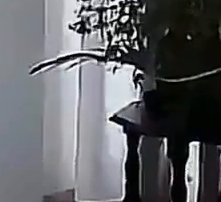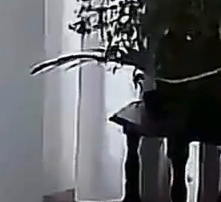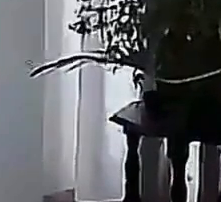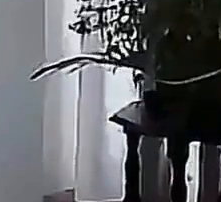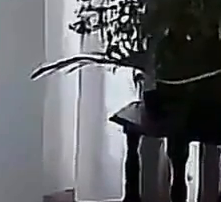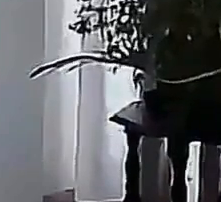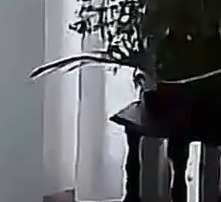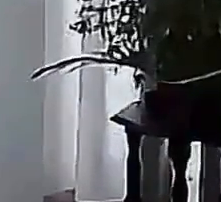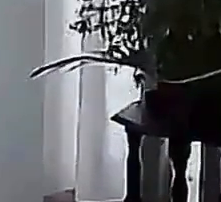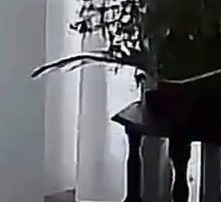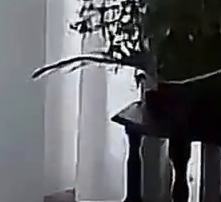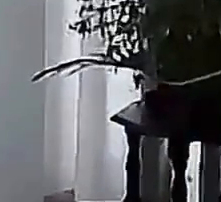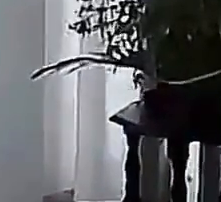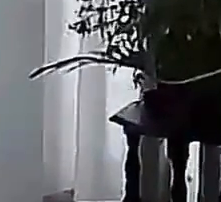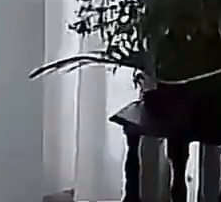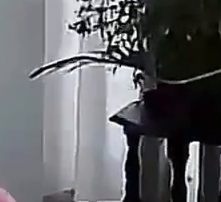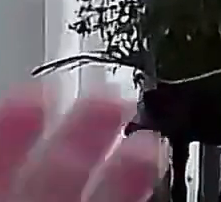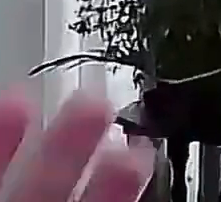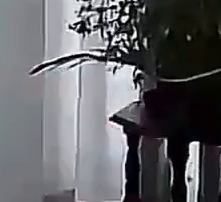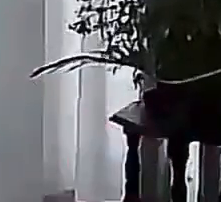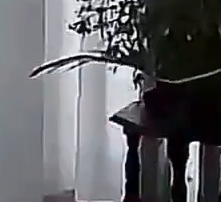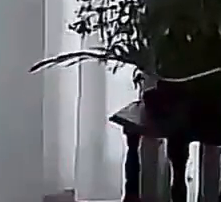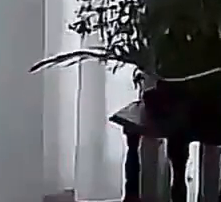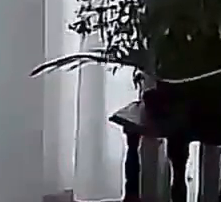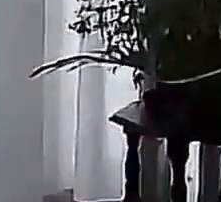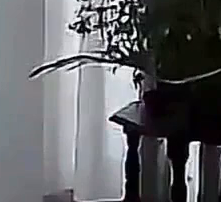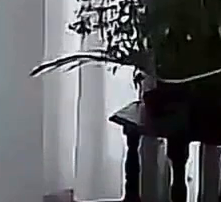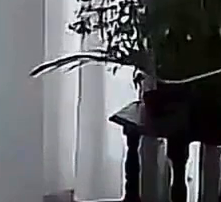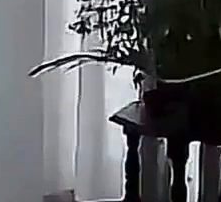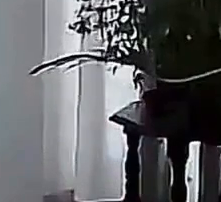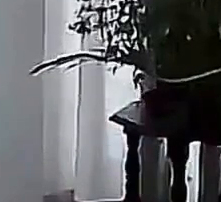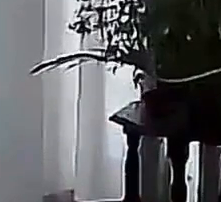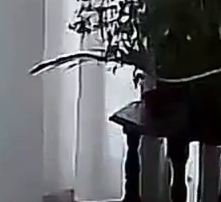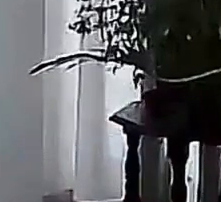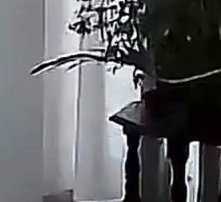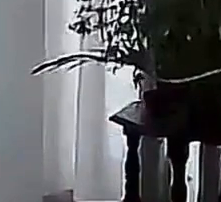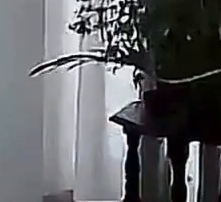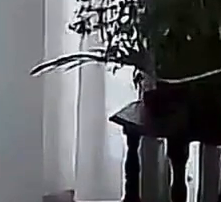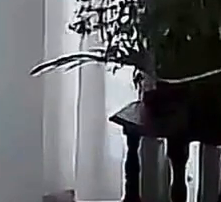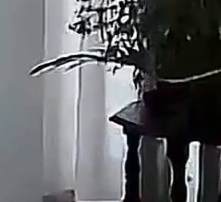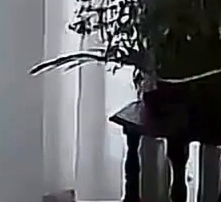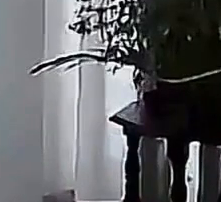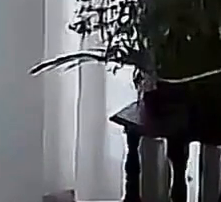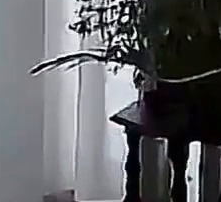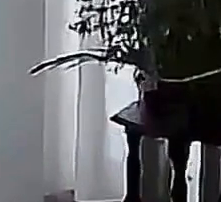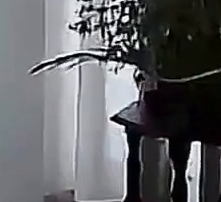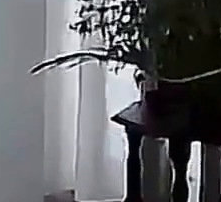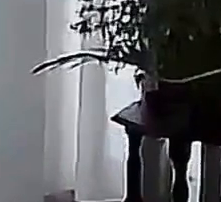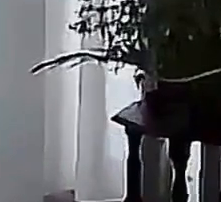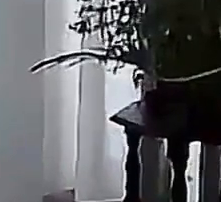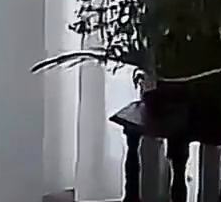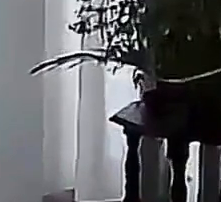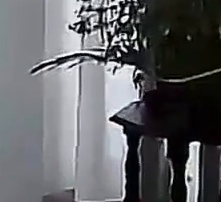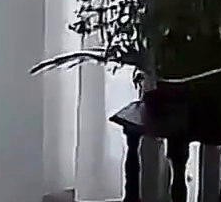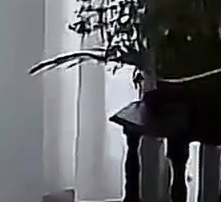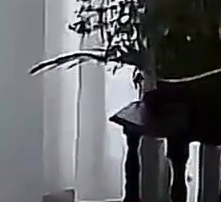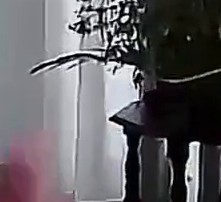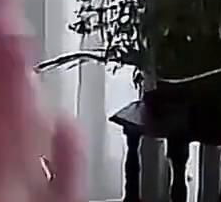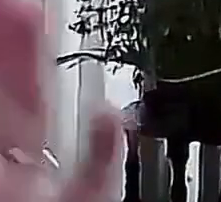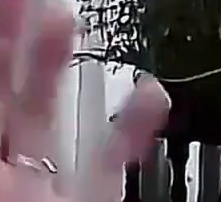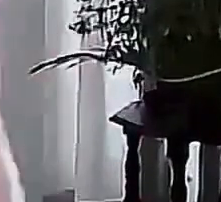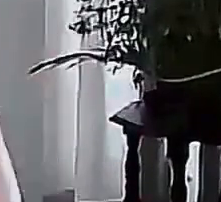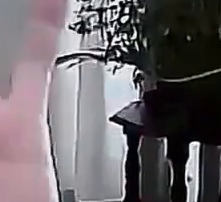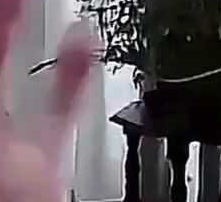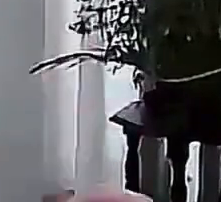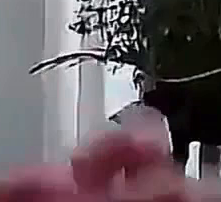como fútbol con una prorrogação a mi me parece que trabajar junto